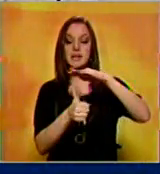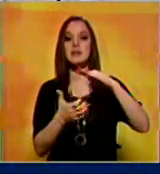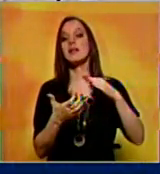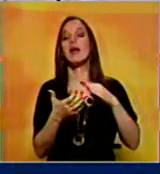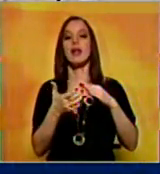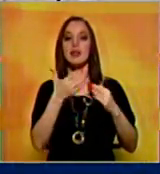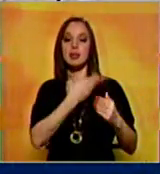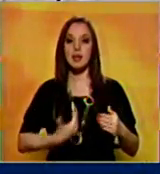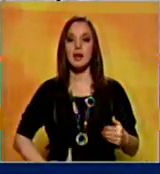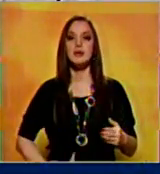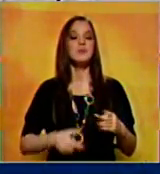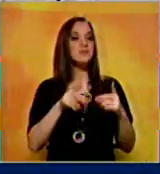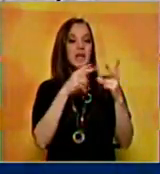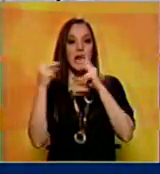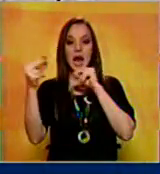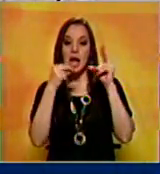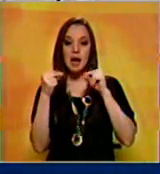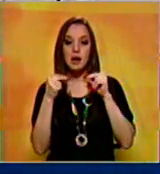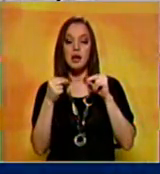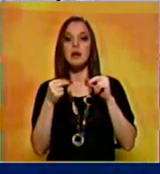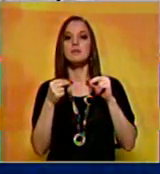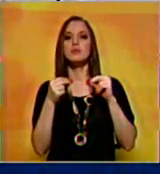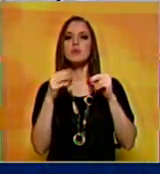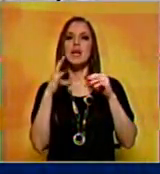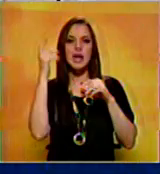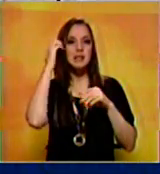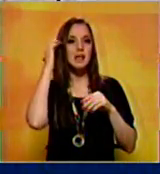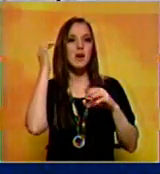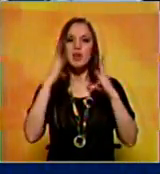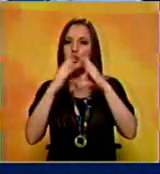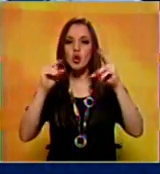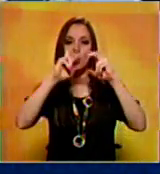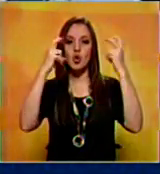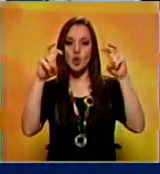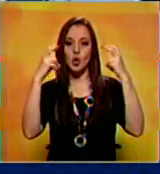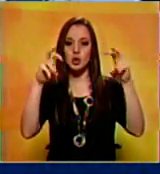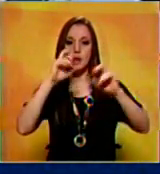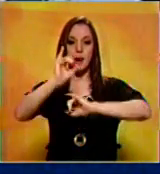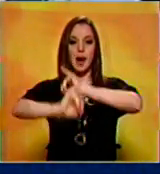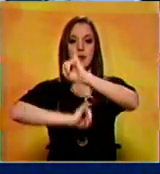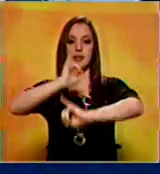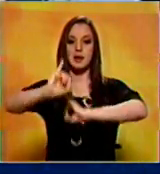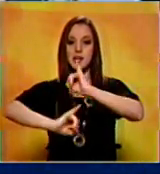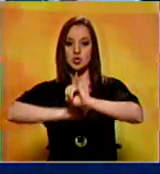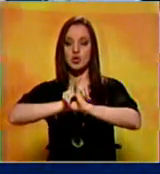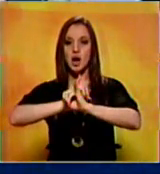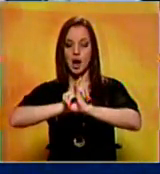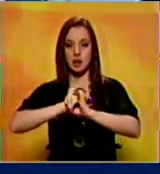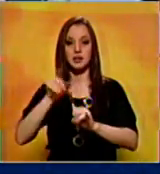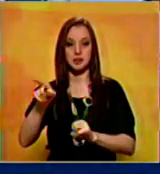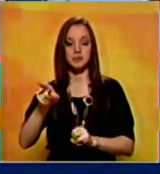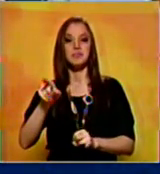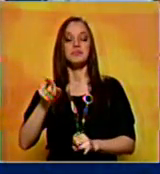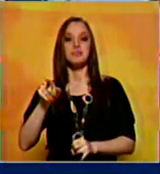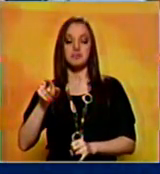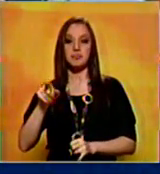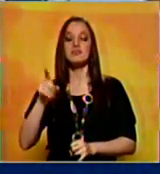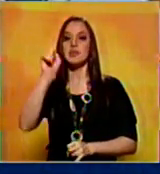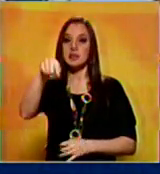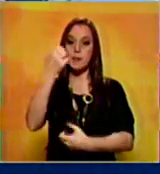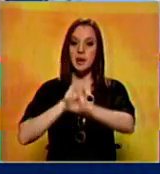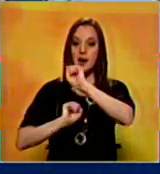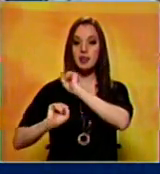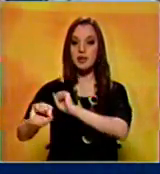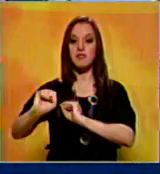atiende todos los temas de las relaciones internacionales y de la defensa nacional